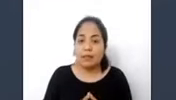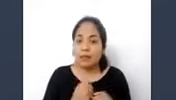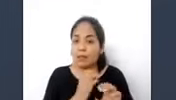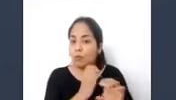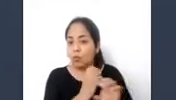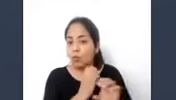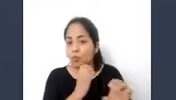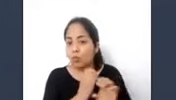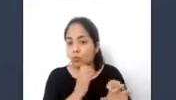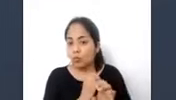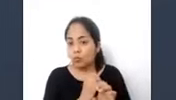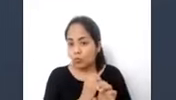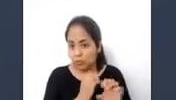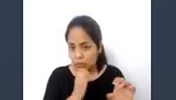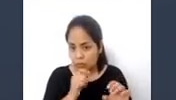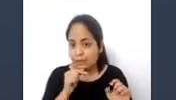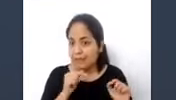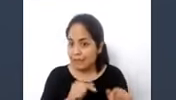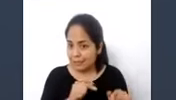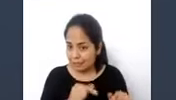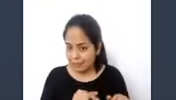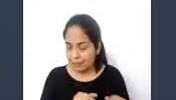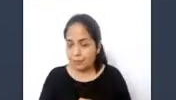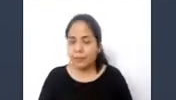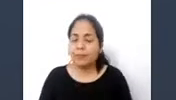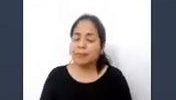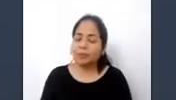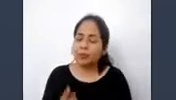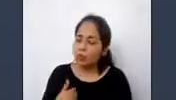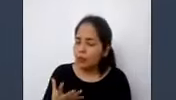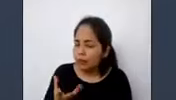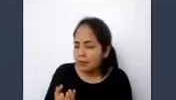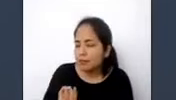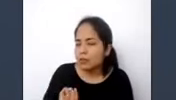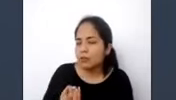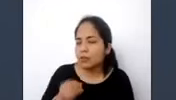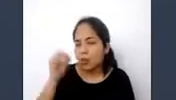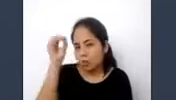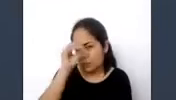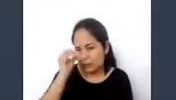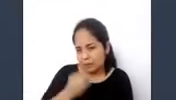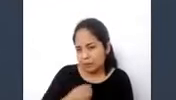Acá tengo que hacer yo un comentario que siempre lo he dicho.